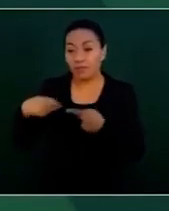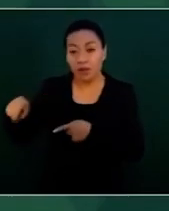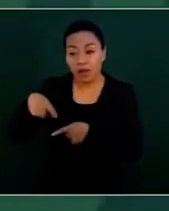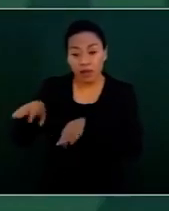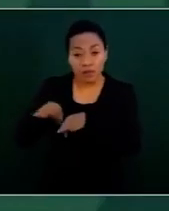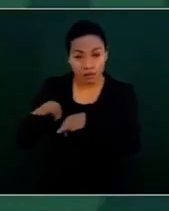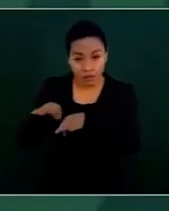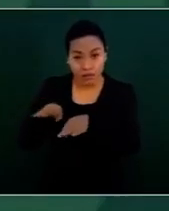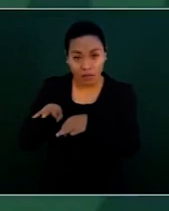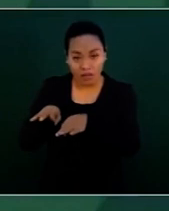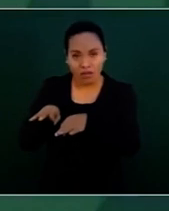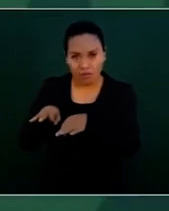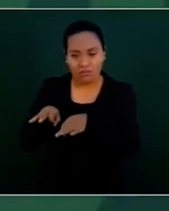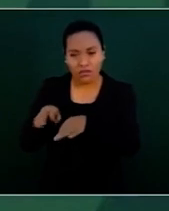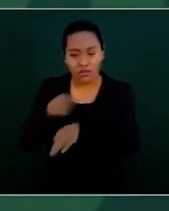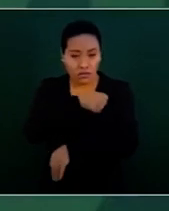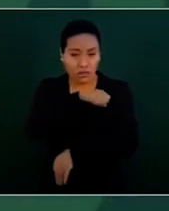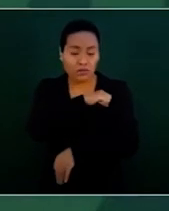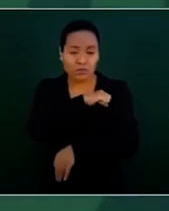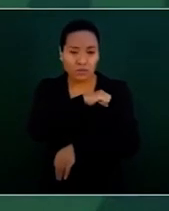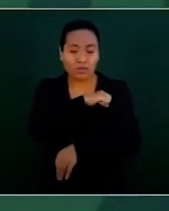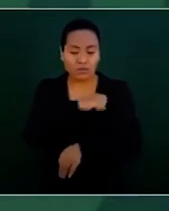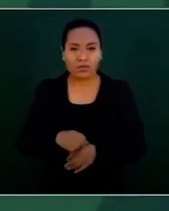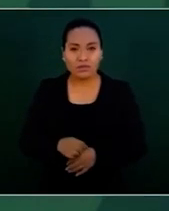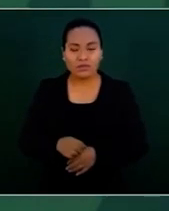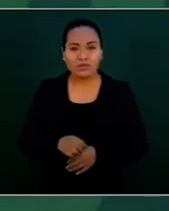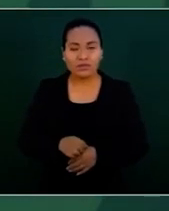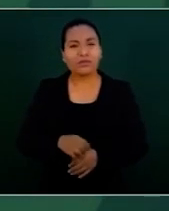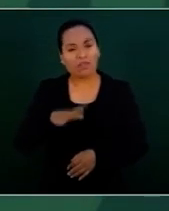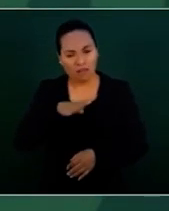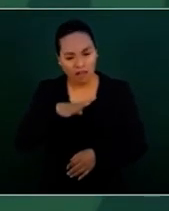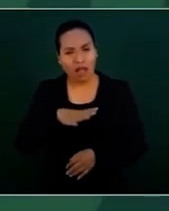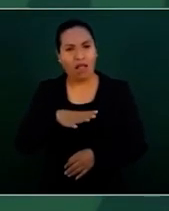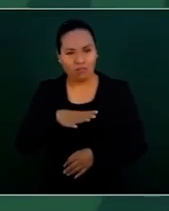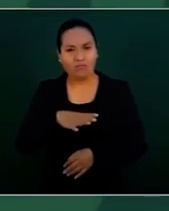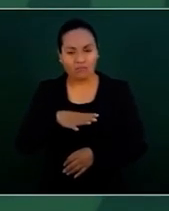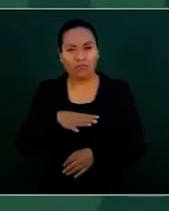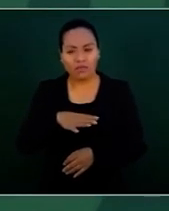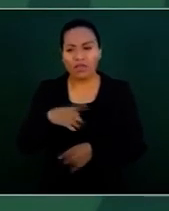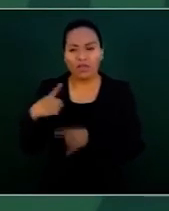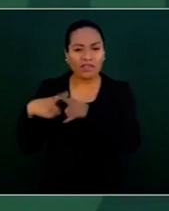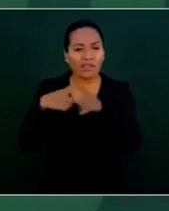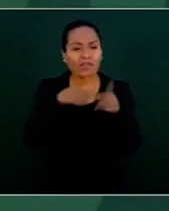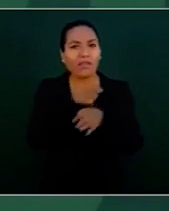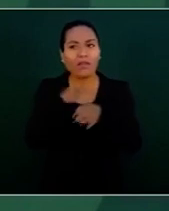hay mucha información en los medios,